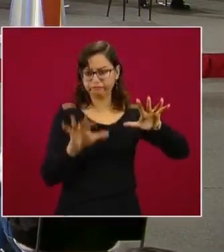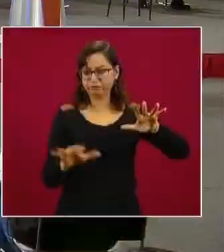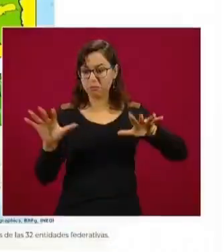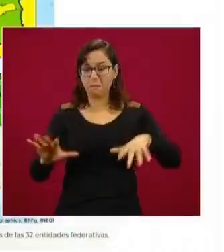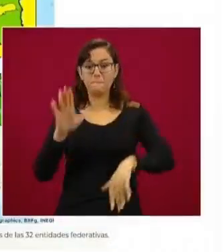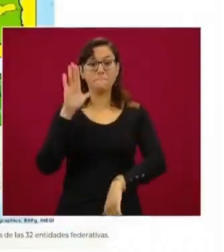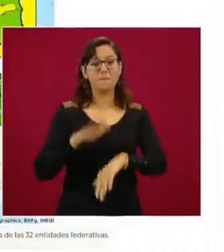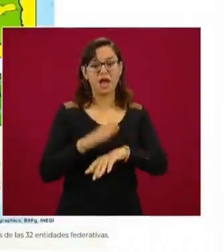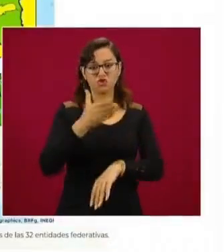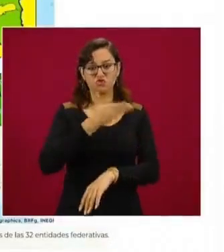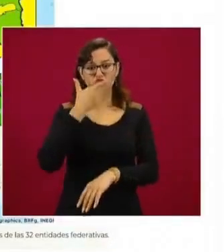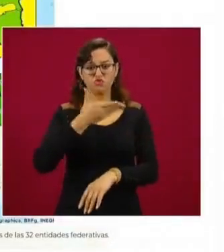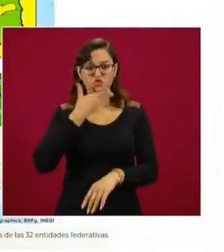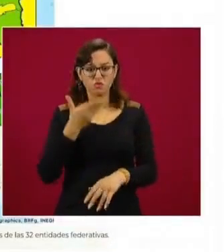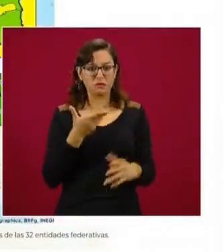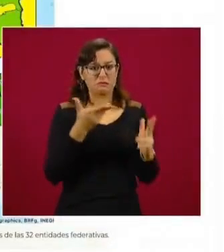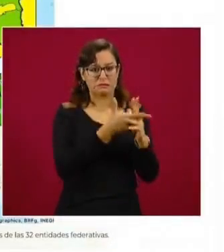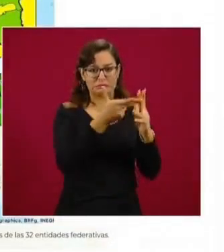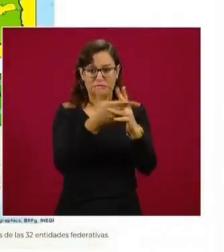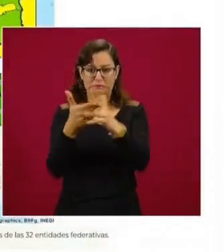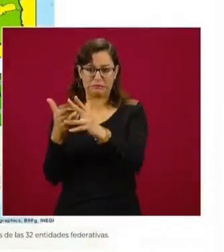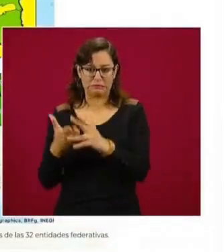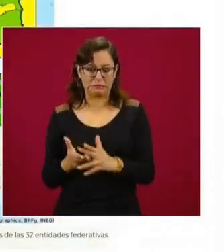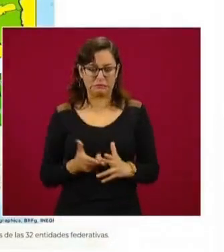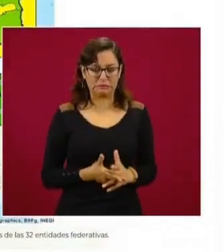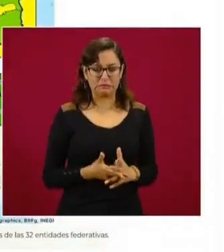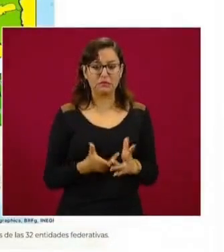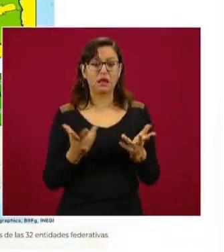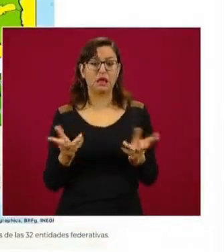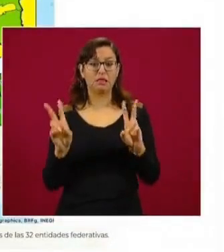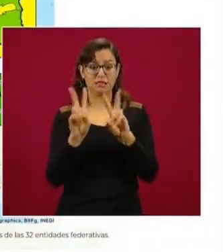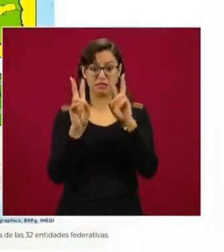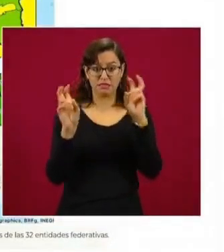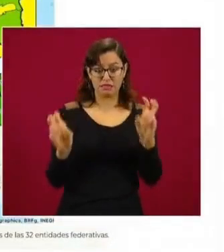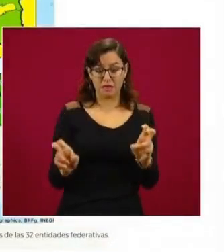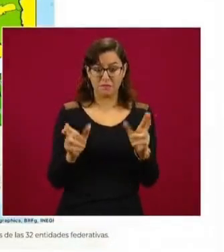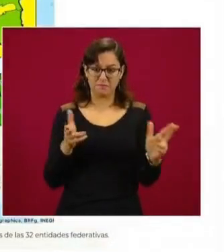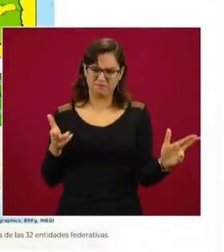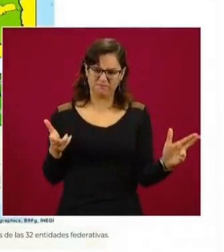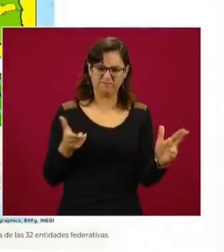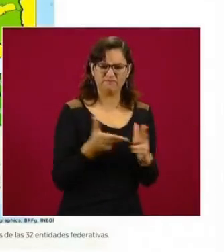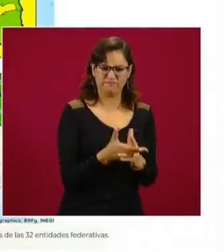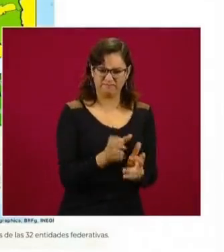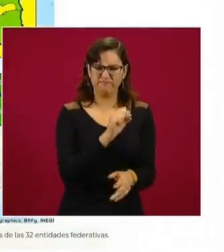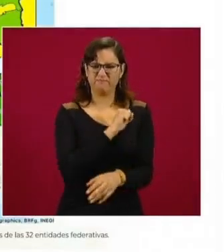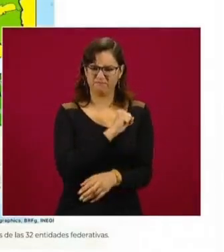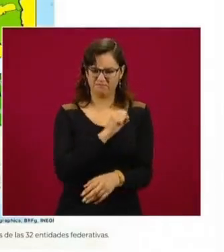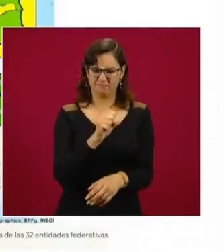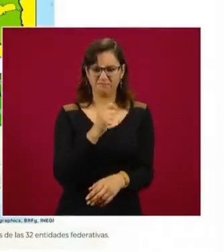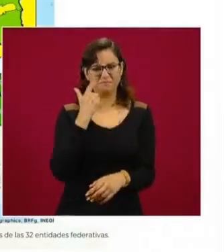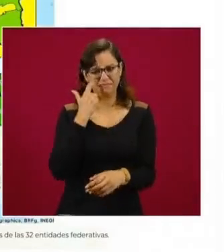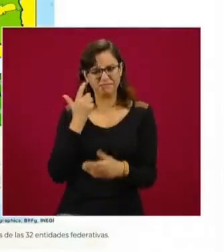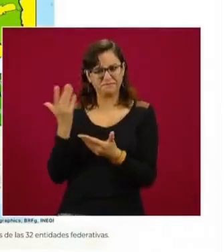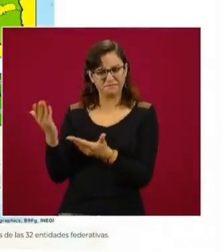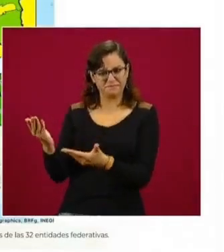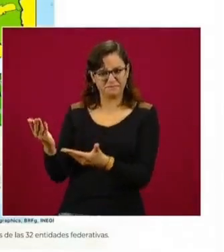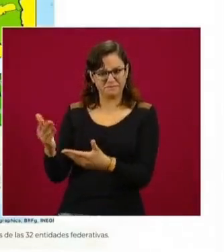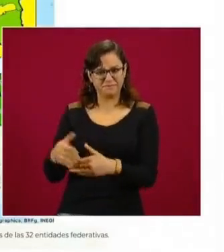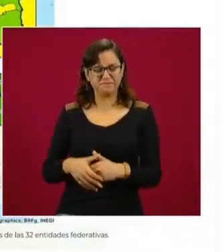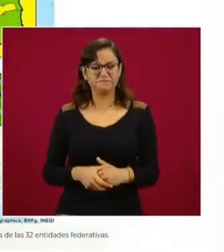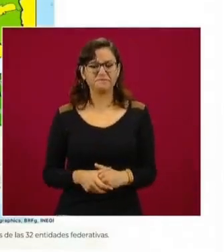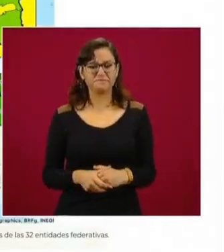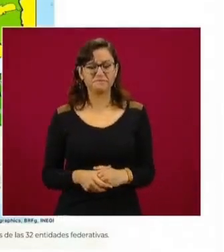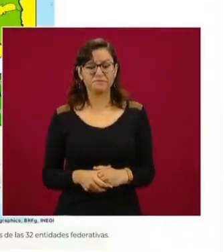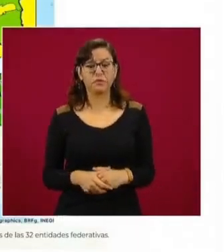incidencia en el ámbito exclusivo del homicidio doloso. Obviamente, pues la parte fronteriza, que